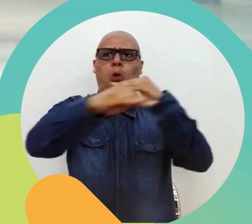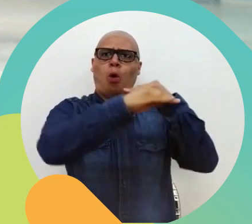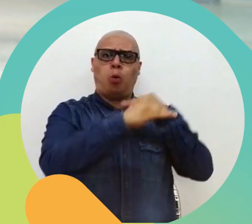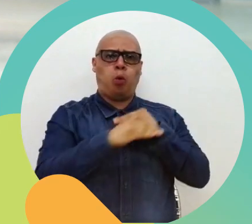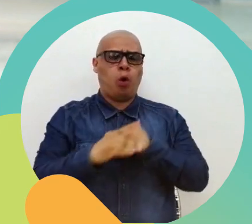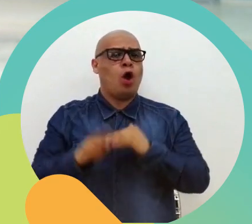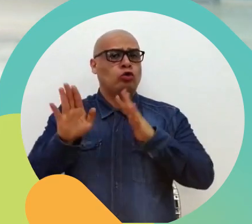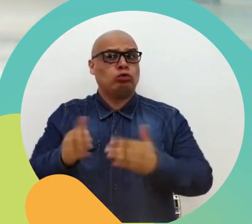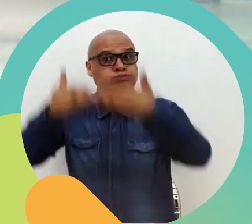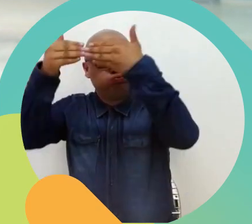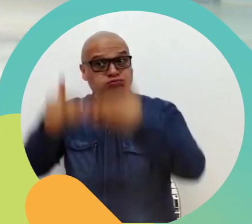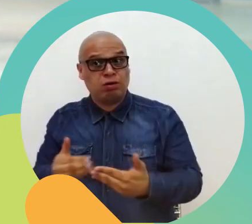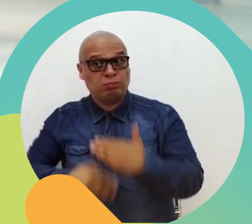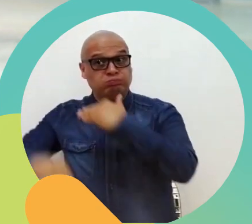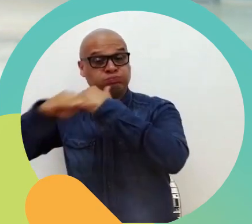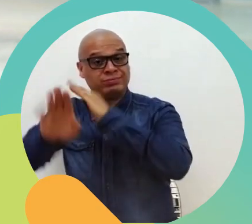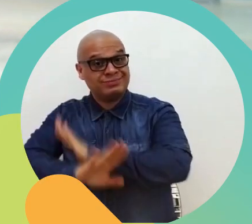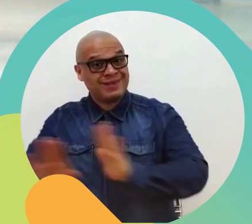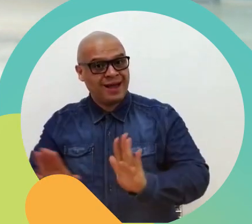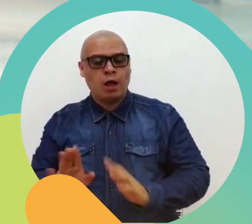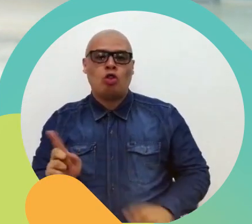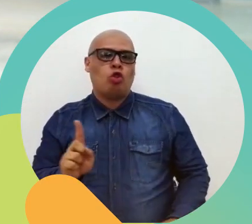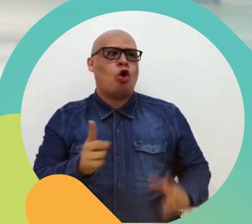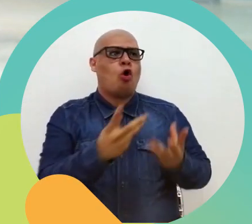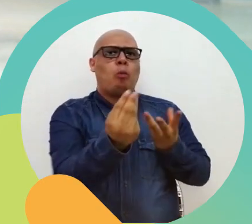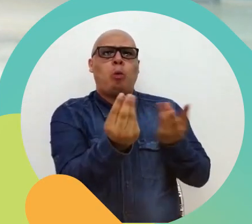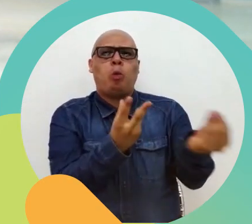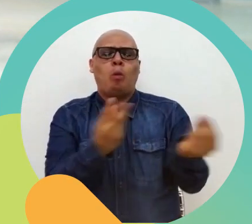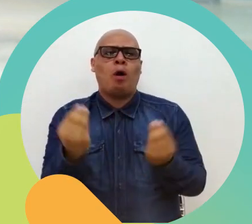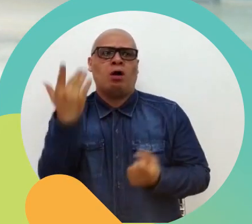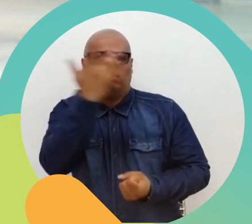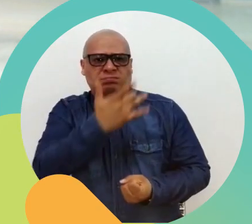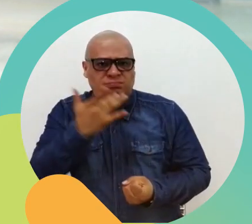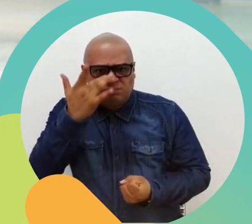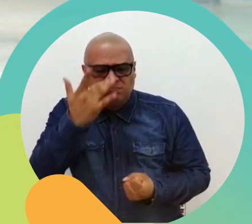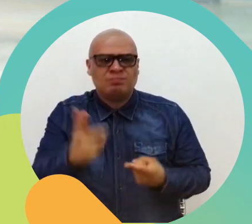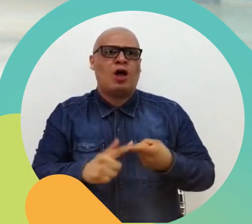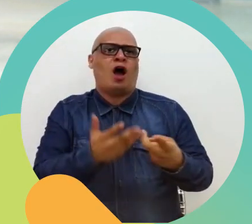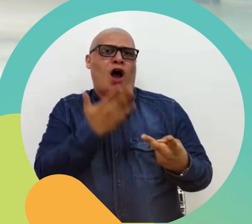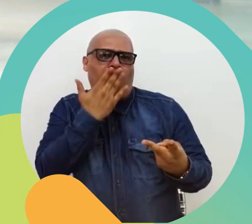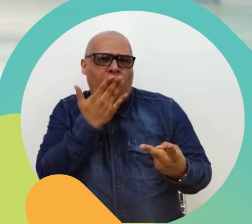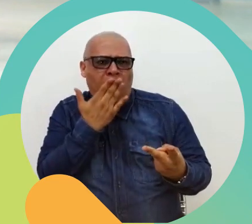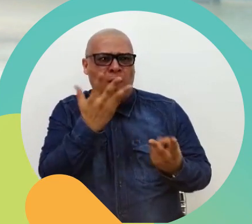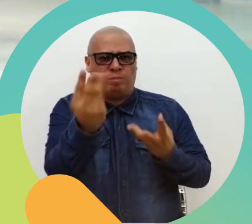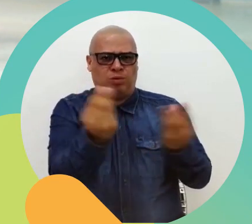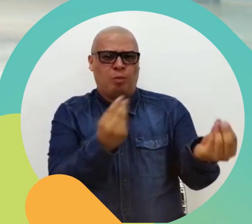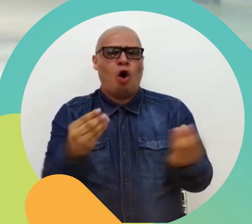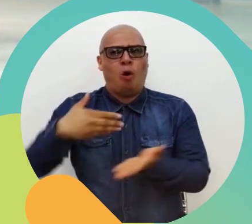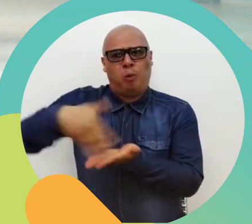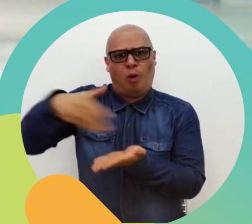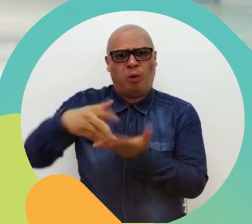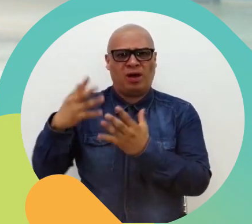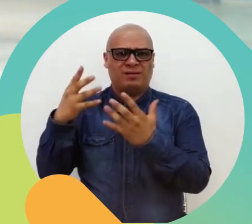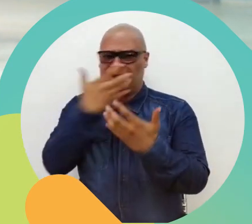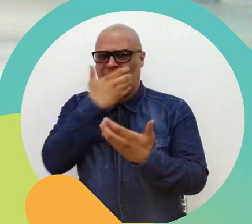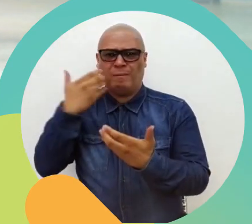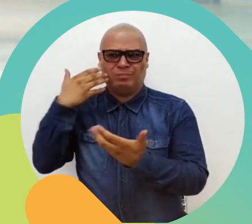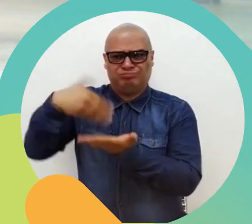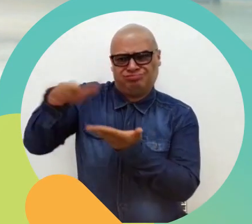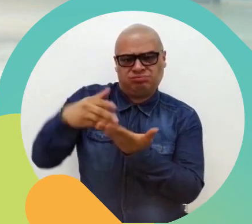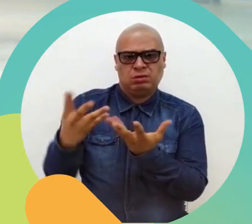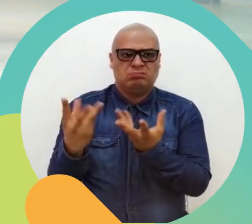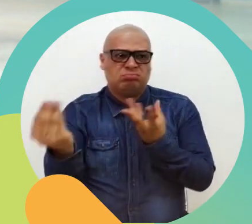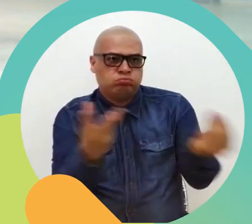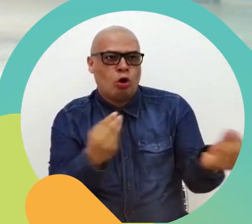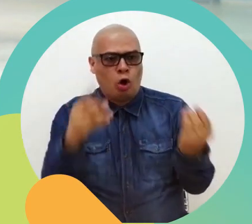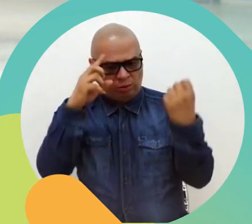grupos étnicos, personas que están en condición de desplazamiento, de desmovilizados. ¿Qué se pretende con ellos? Con ellos se